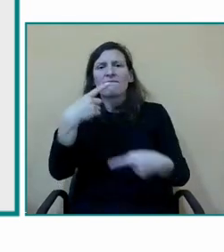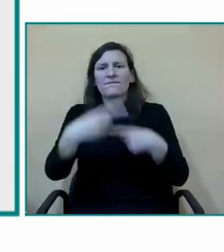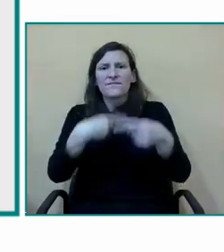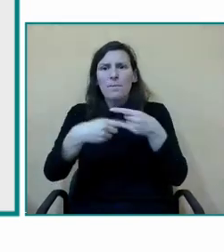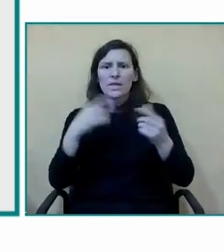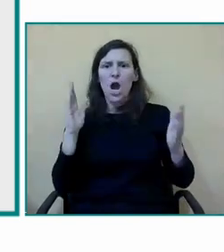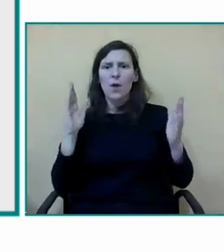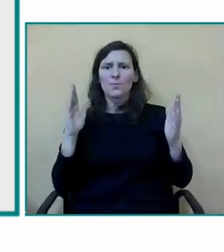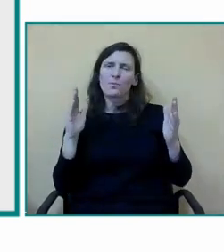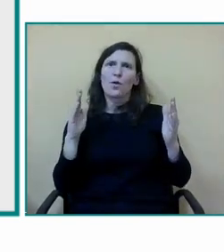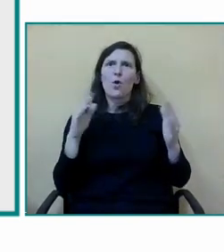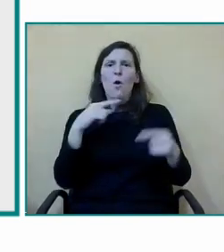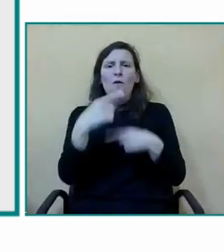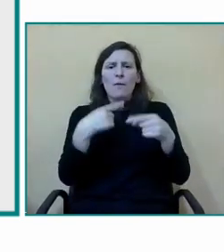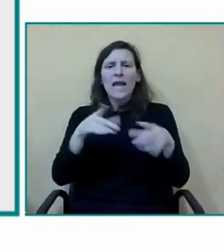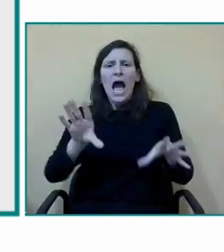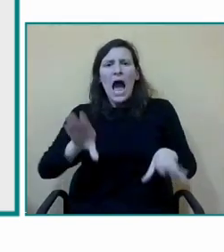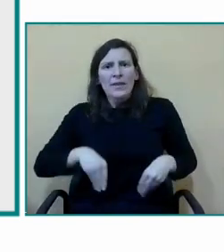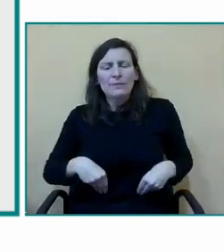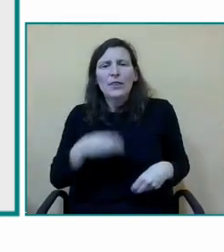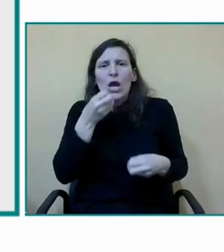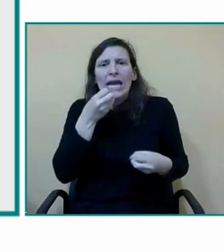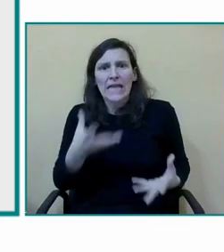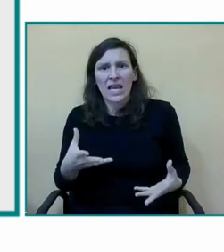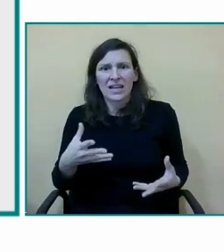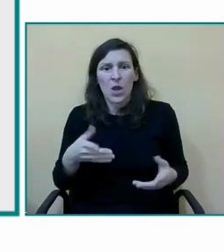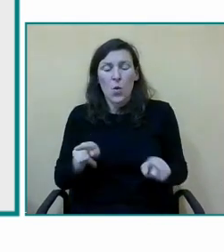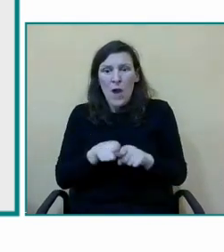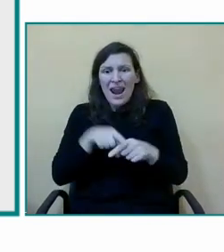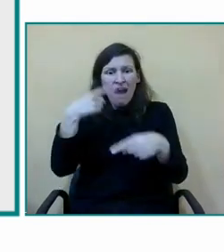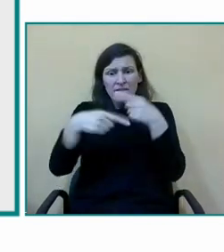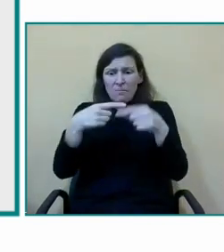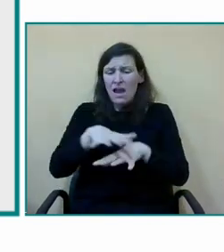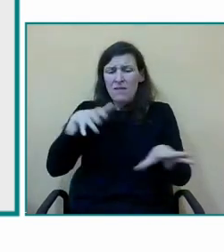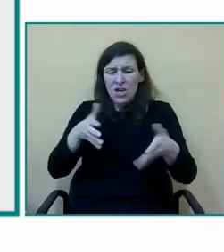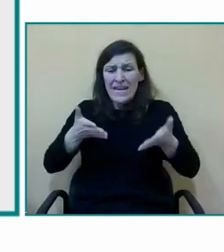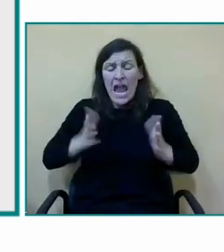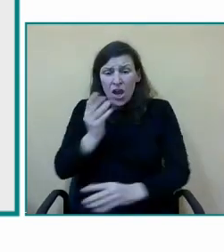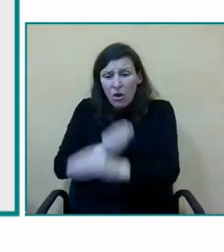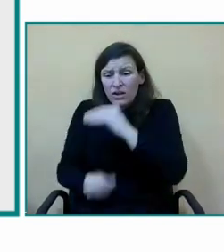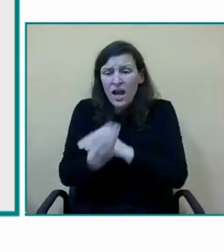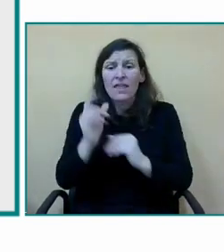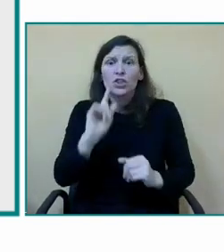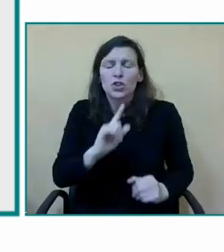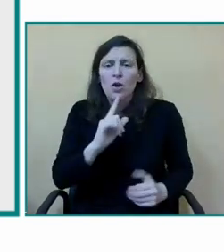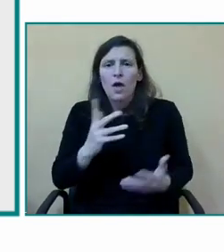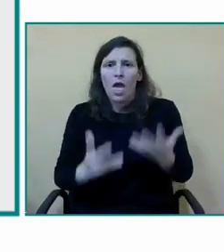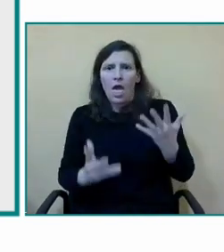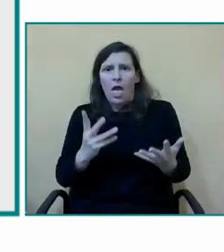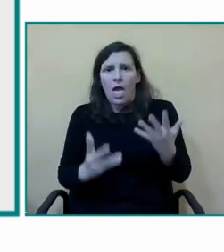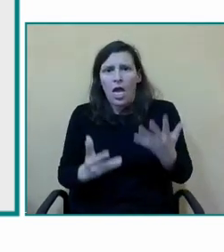si tienen antecedentes con deficiencia auditiva utilizan audífonos o implantes